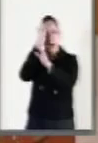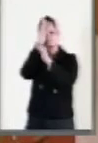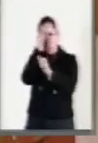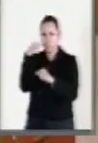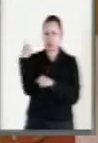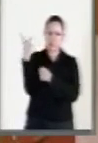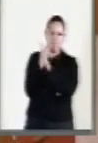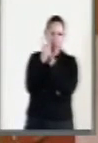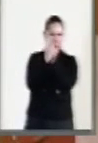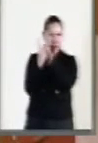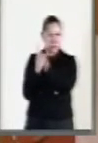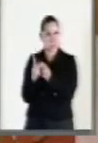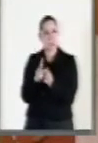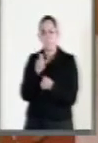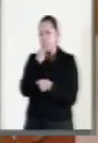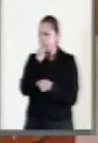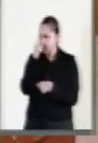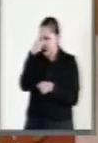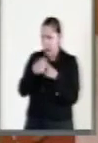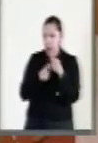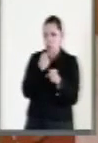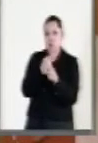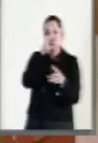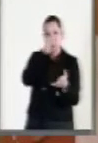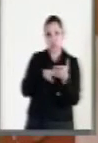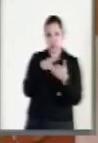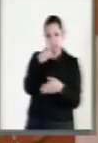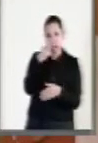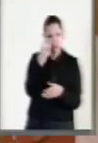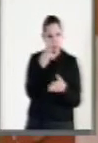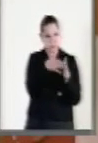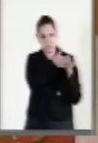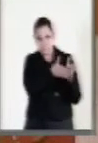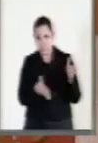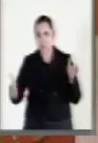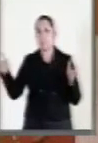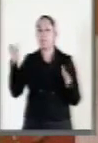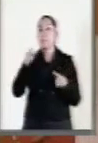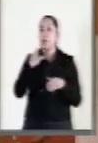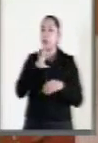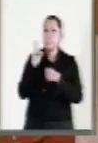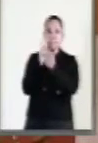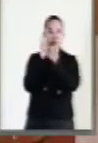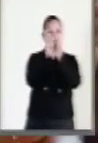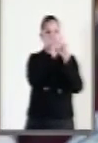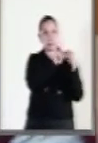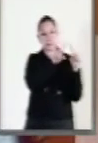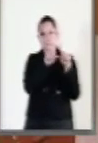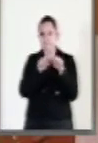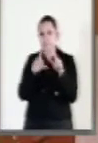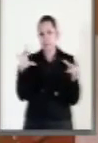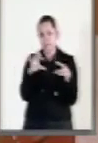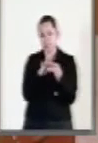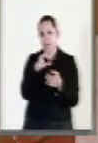desde el año 2000. Dentro de los países miembros de la Organización para la Cooperación y el Desarrollo